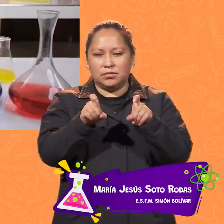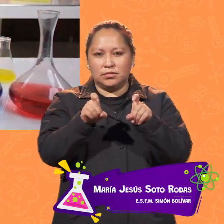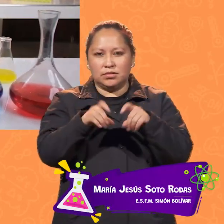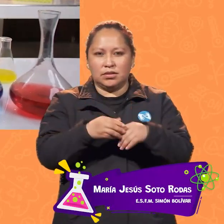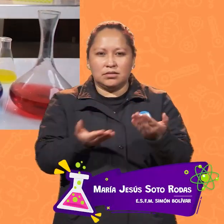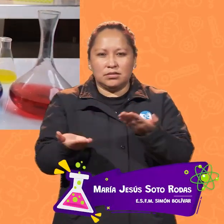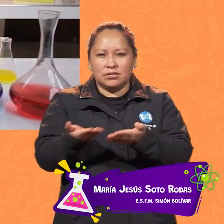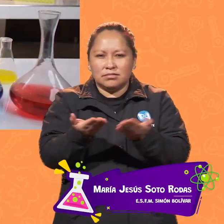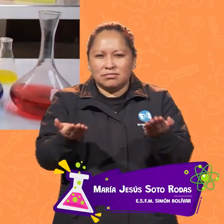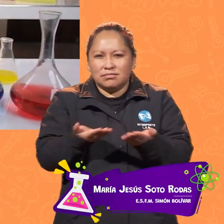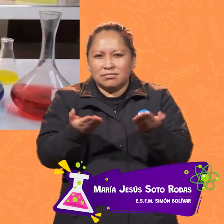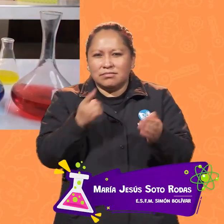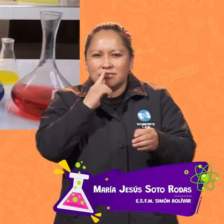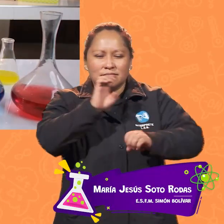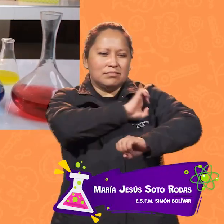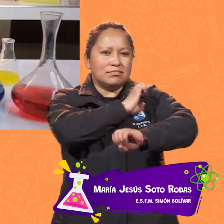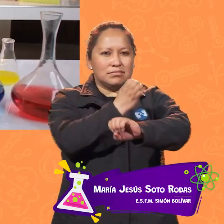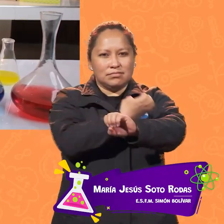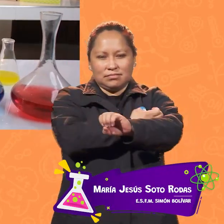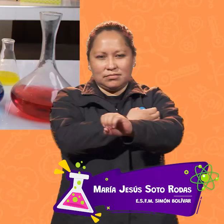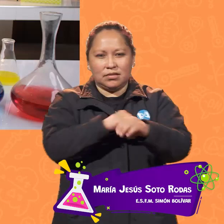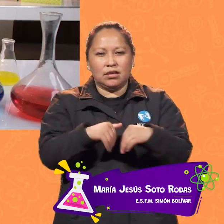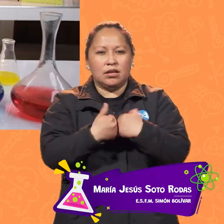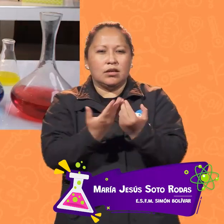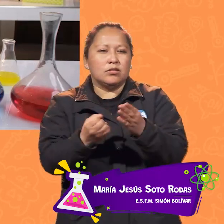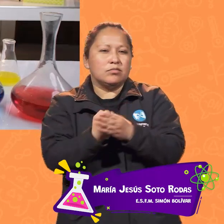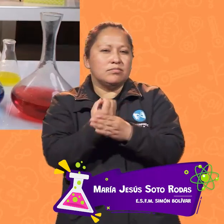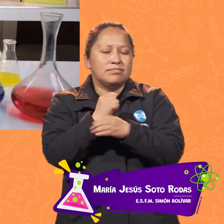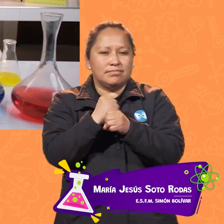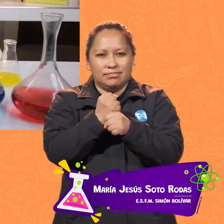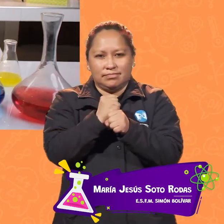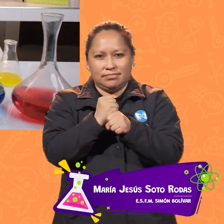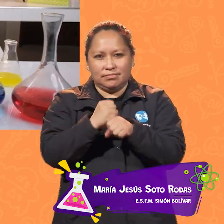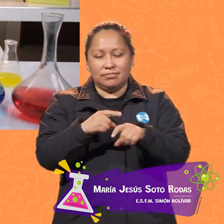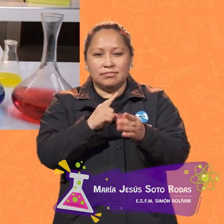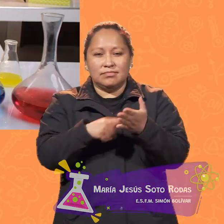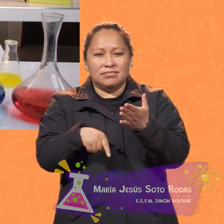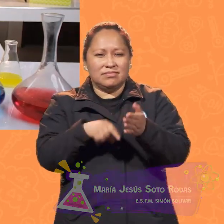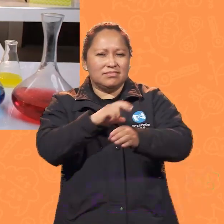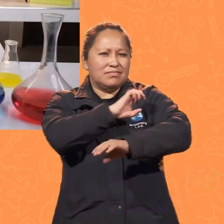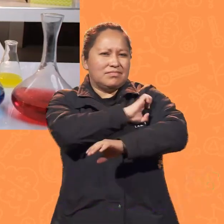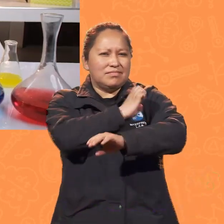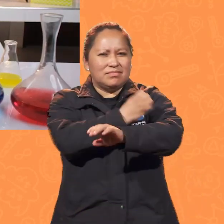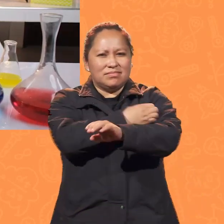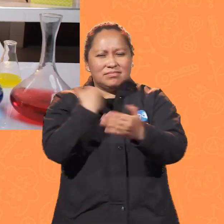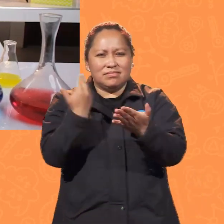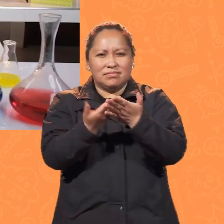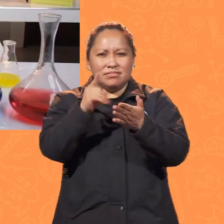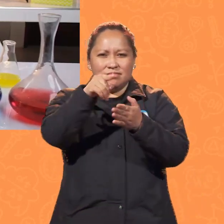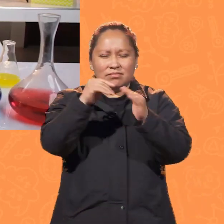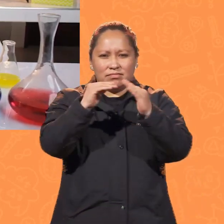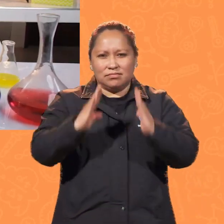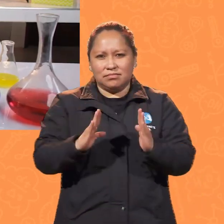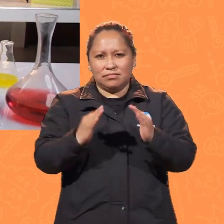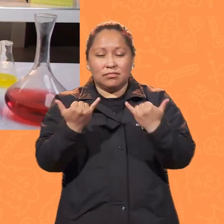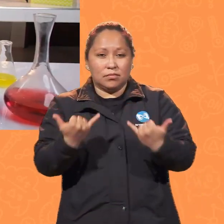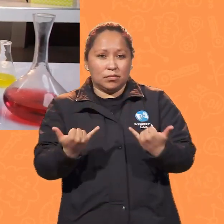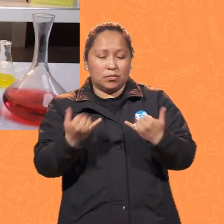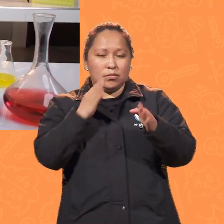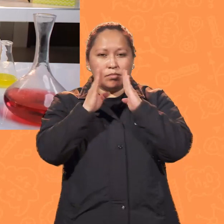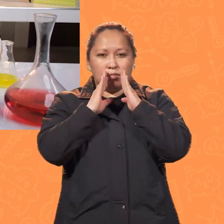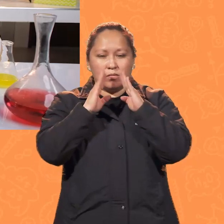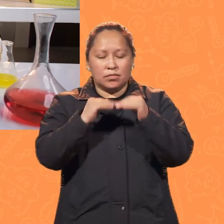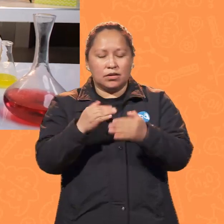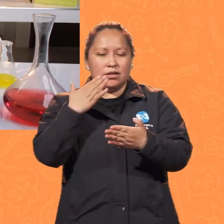de dónde viene esa energía? ¿Cómo se produce? ¿O qué tipo de energía es la que llega a tus casas? ¡De eso hablaremos hoy!